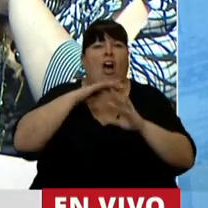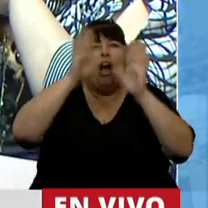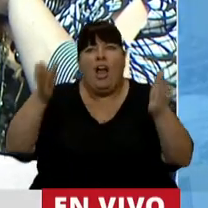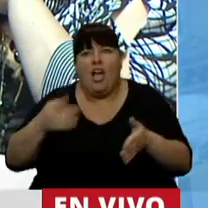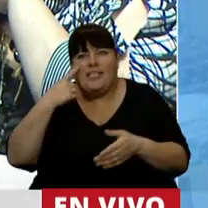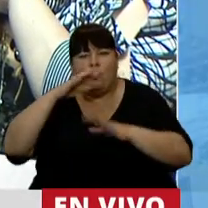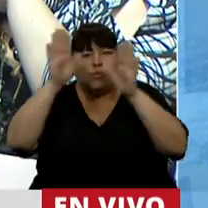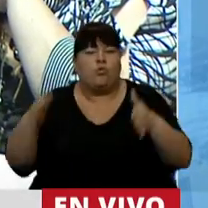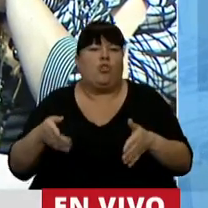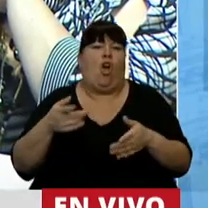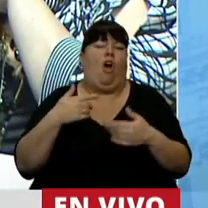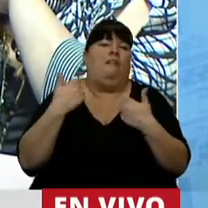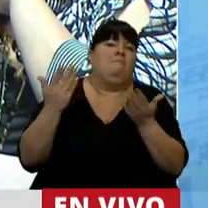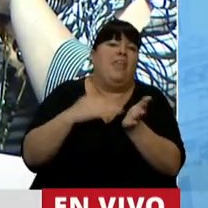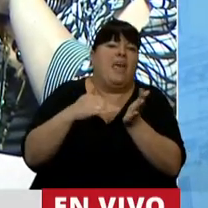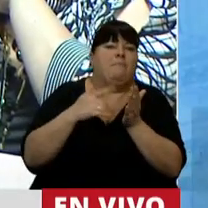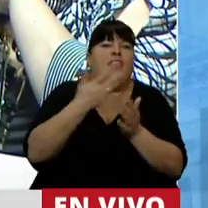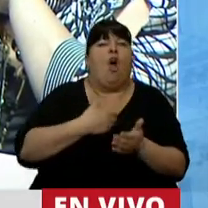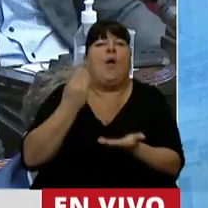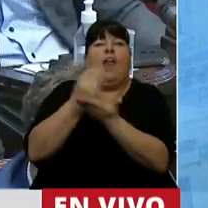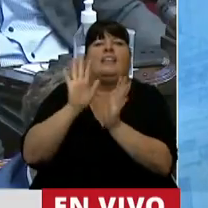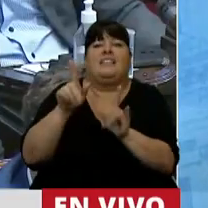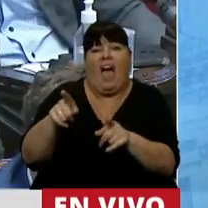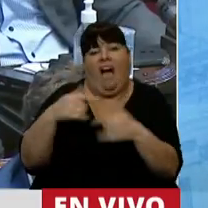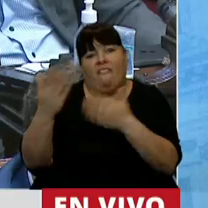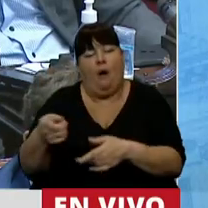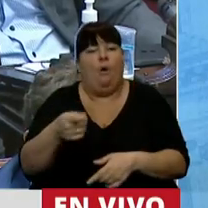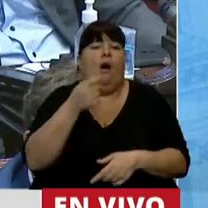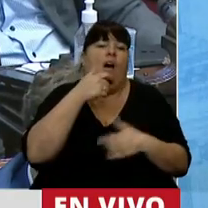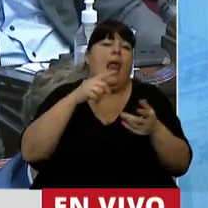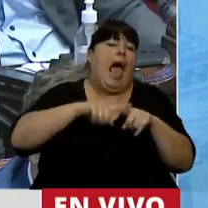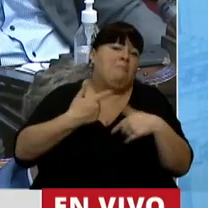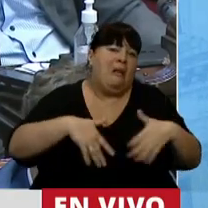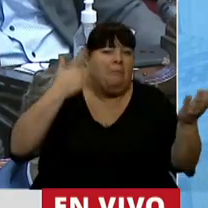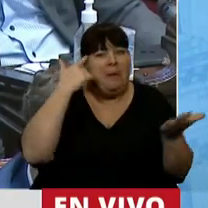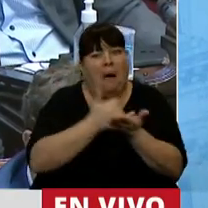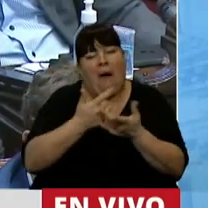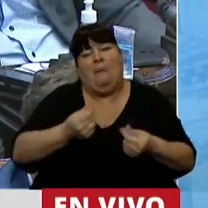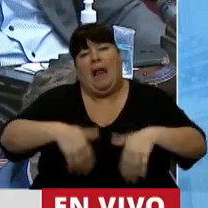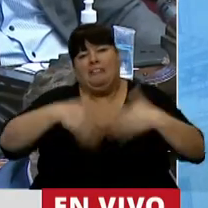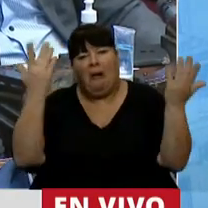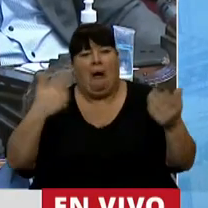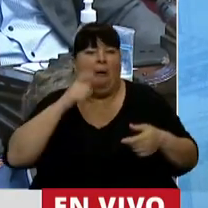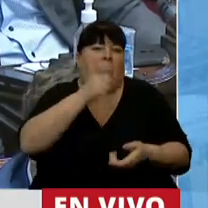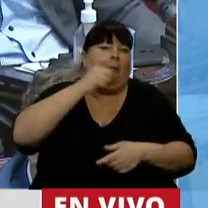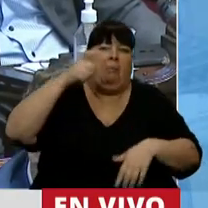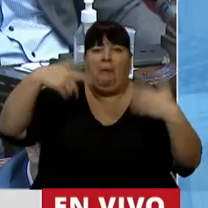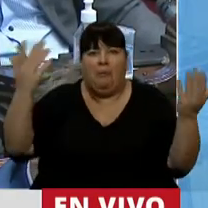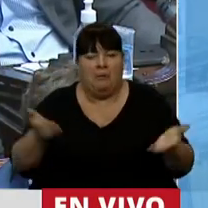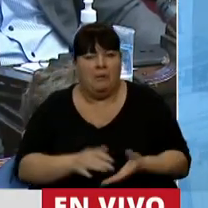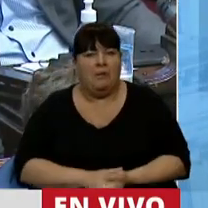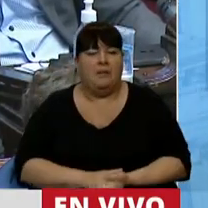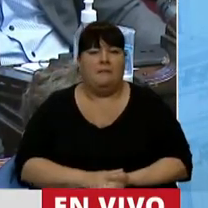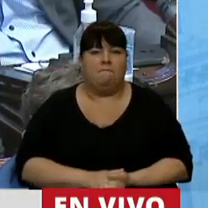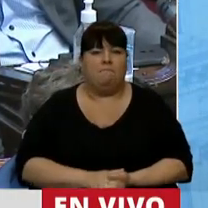instituciones, acomodándolas al gobernante de turno. Banalizamos la política, donde todo vale y atropellamos y atropellamos.